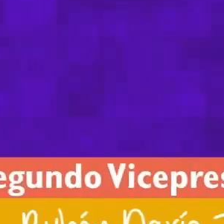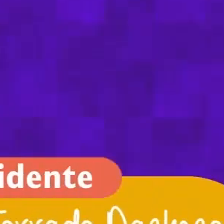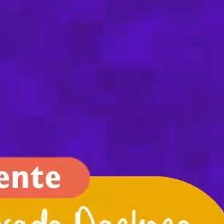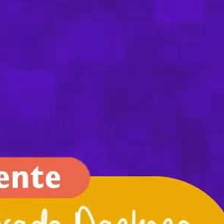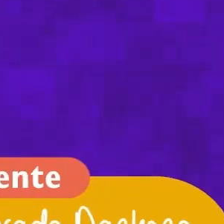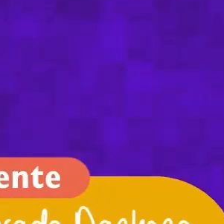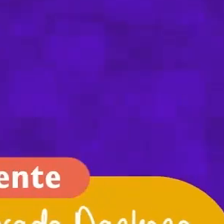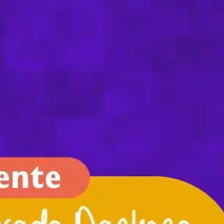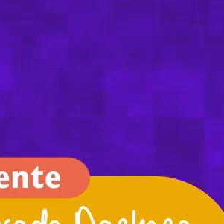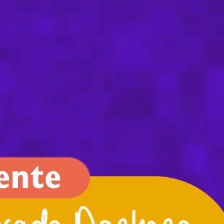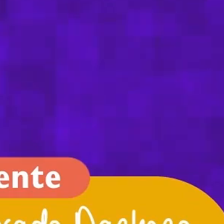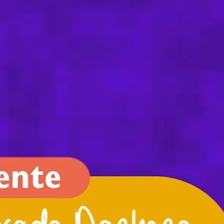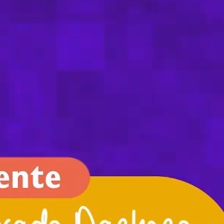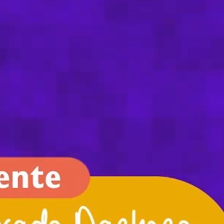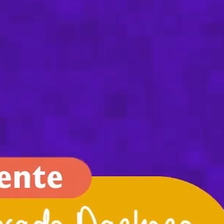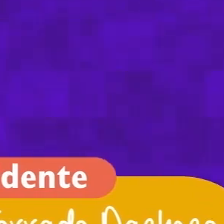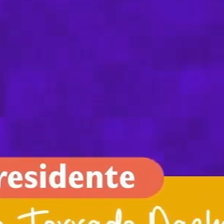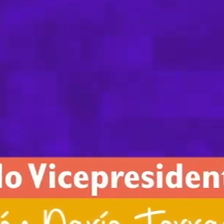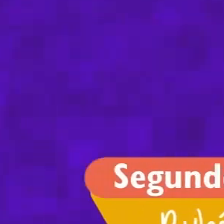Chau.